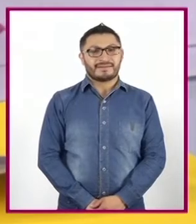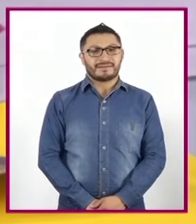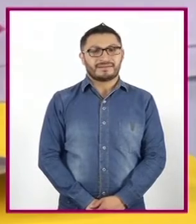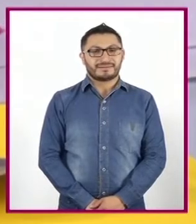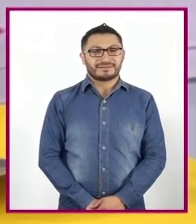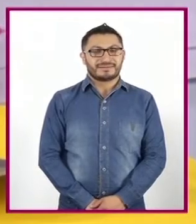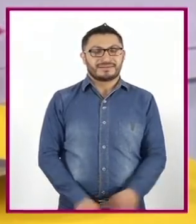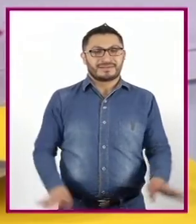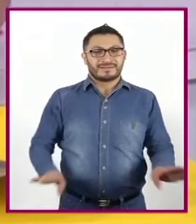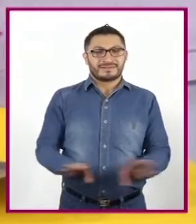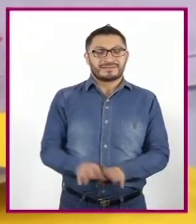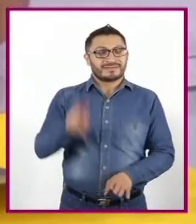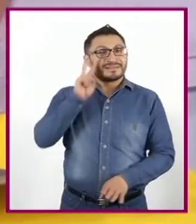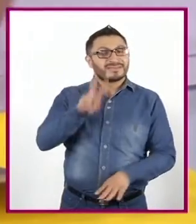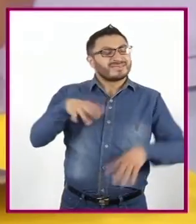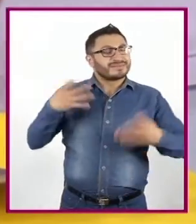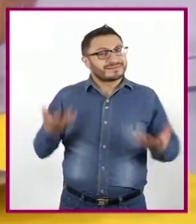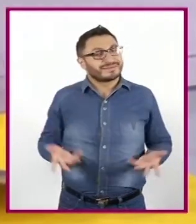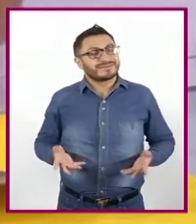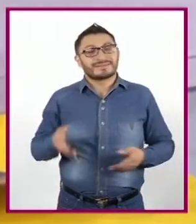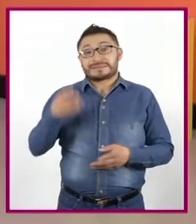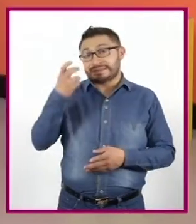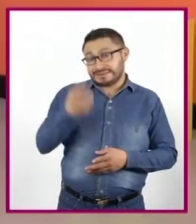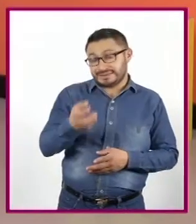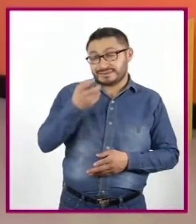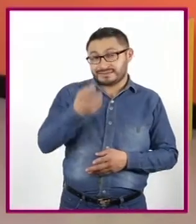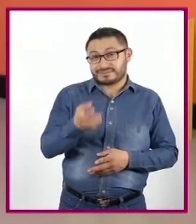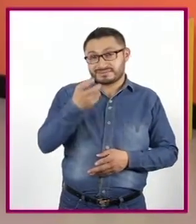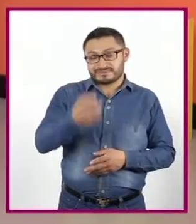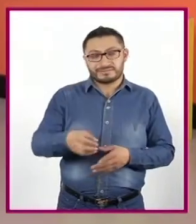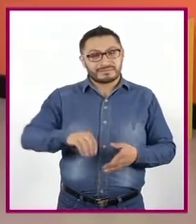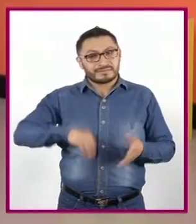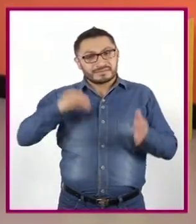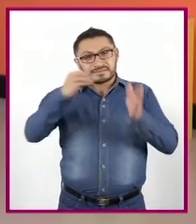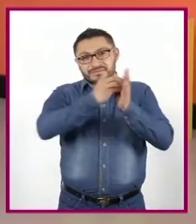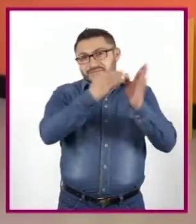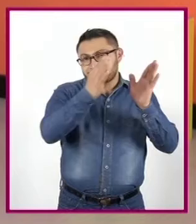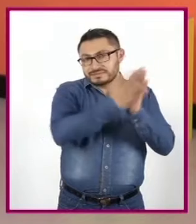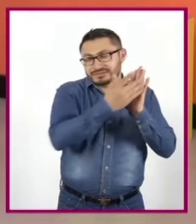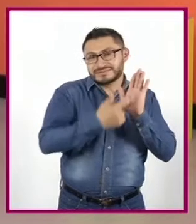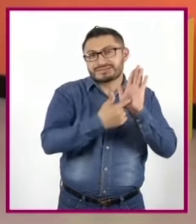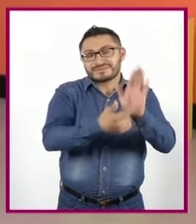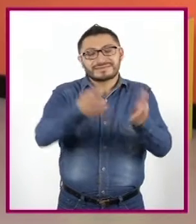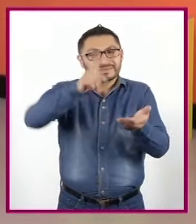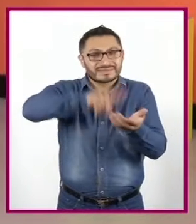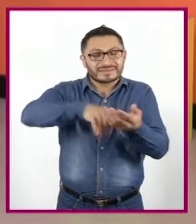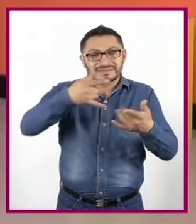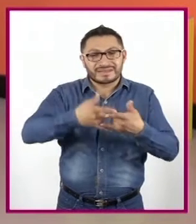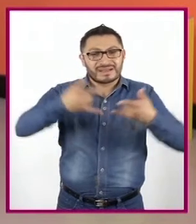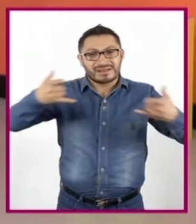¿Qué te parece, Alberto? Si esto lo plasmamos en la historieta